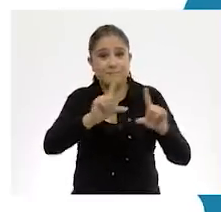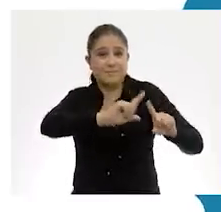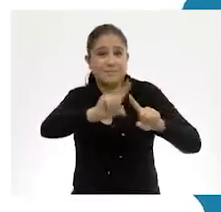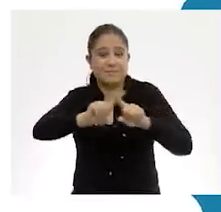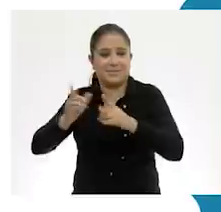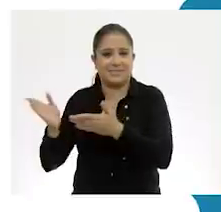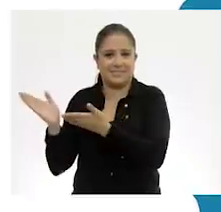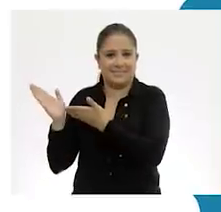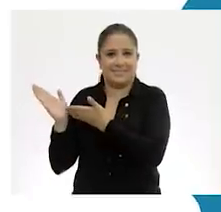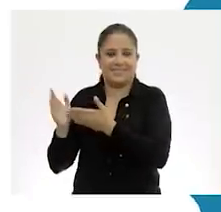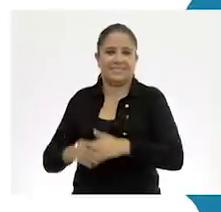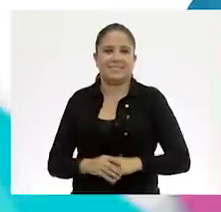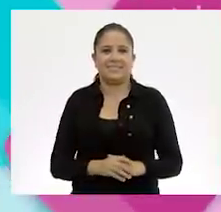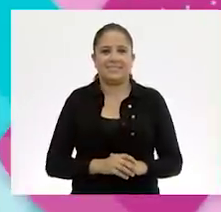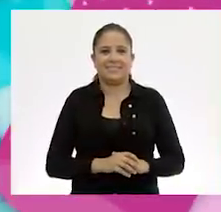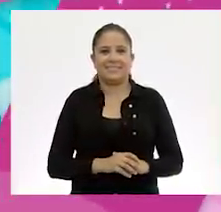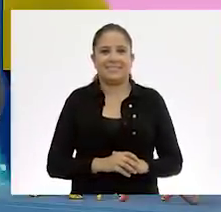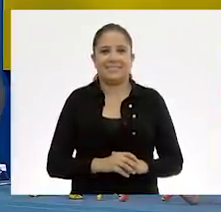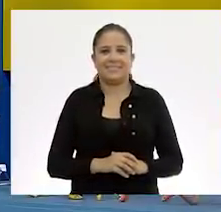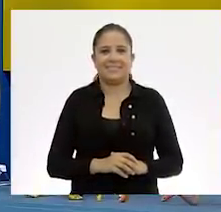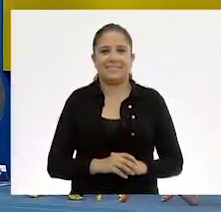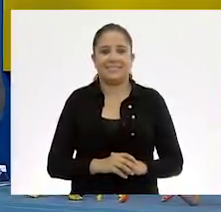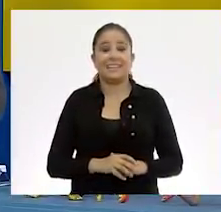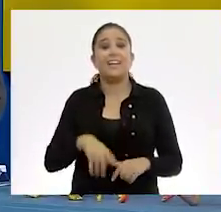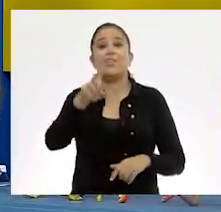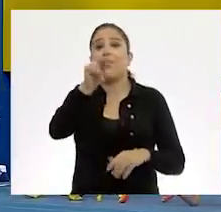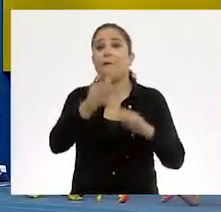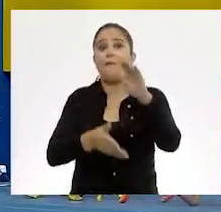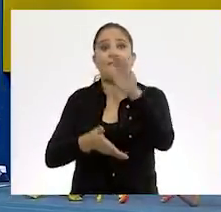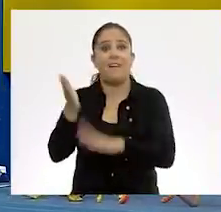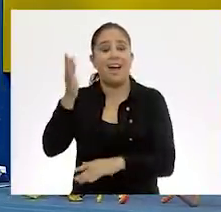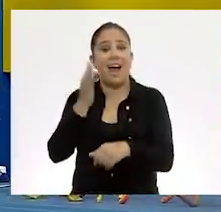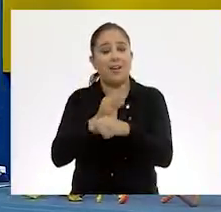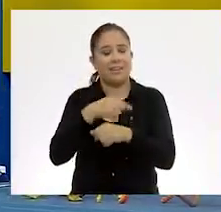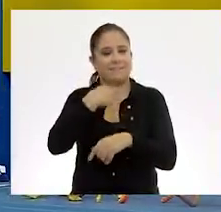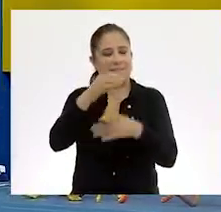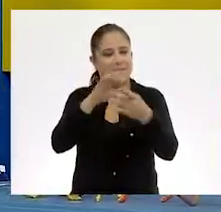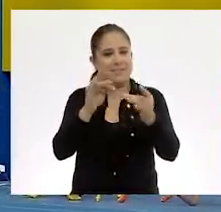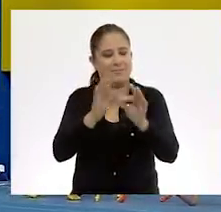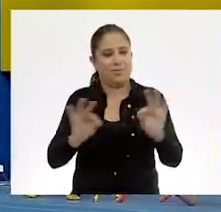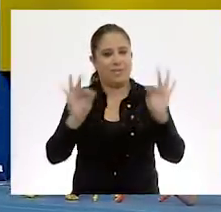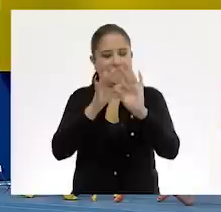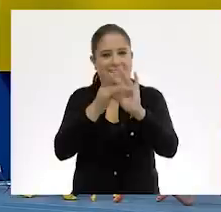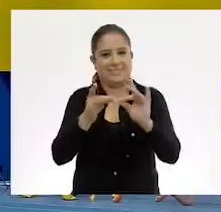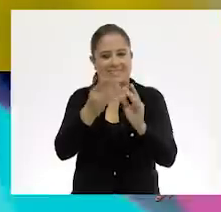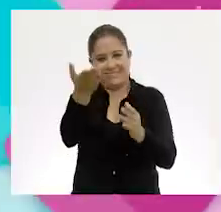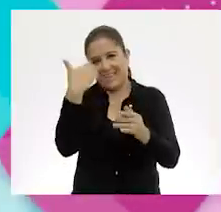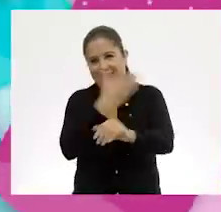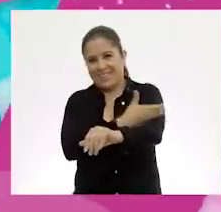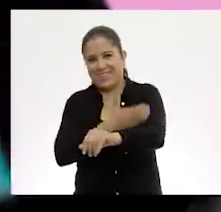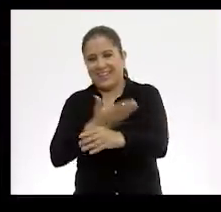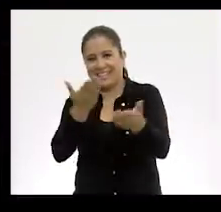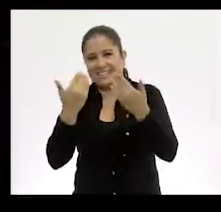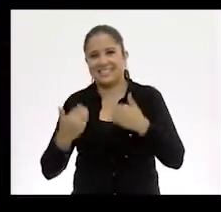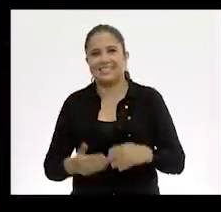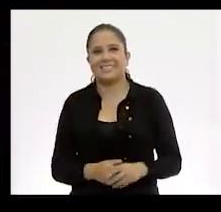.mx No se muevan de su lugar porque tenemos algo muy importante para ustedes. Acompáñenos.